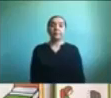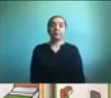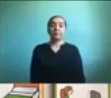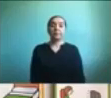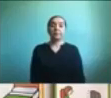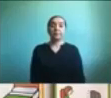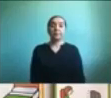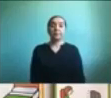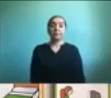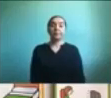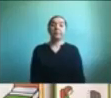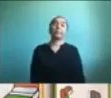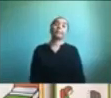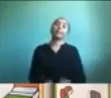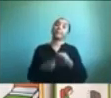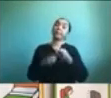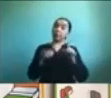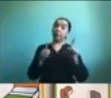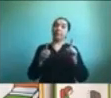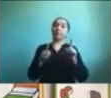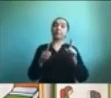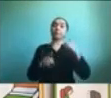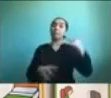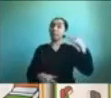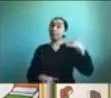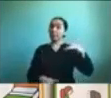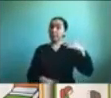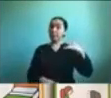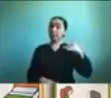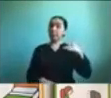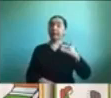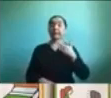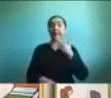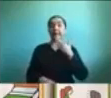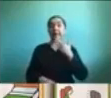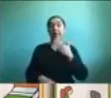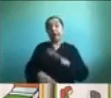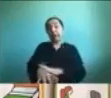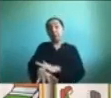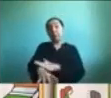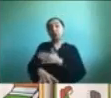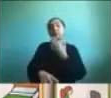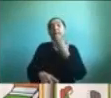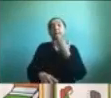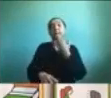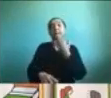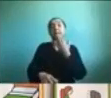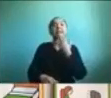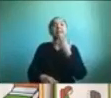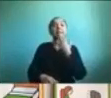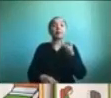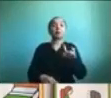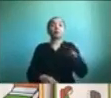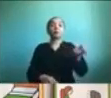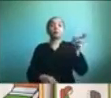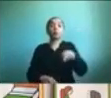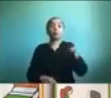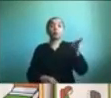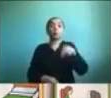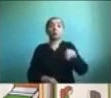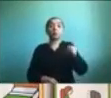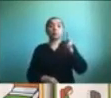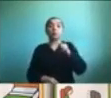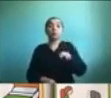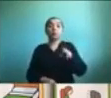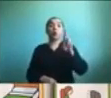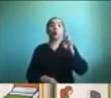Otra cosa importante además de las emociones es establecer la rutina. Como les dije anteriormente